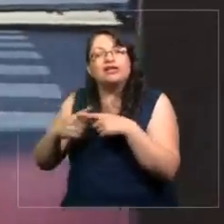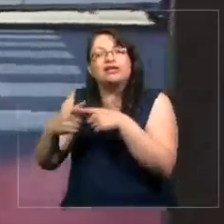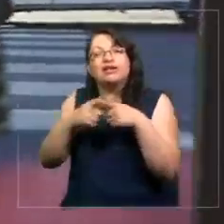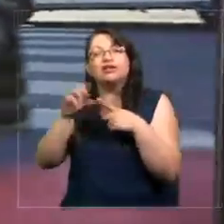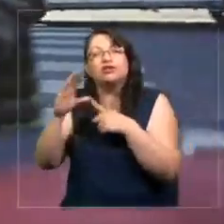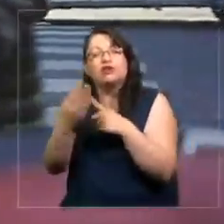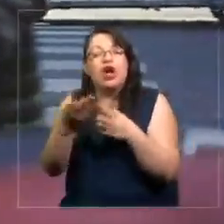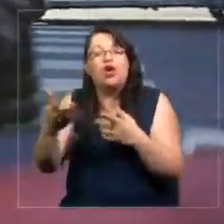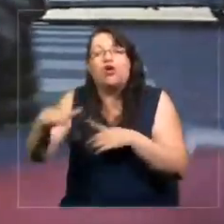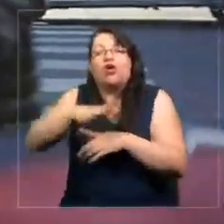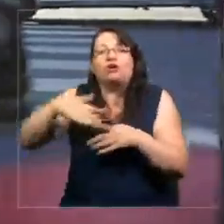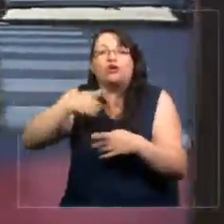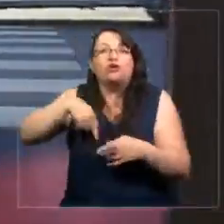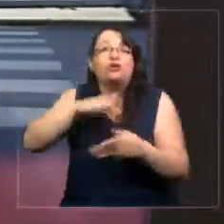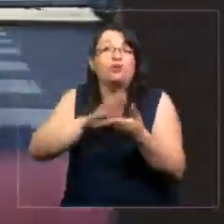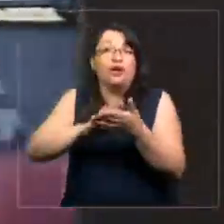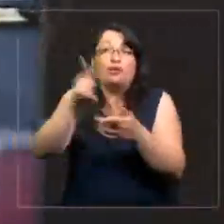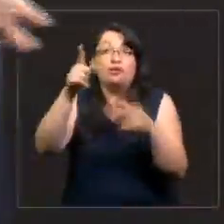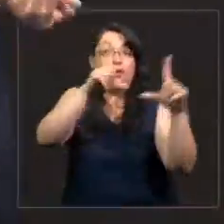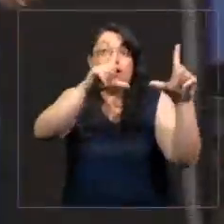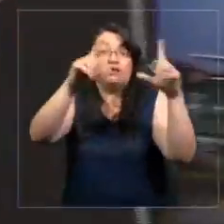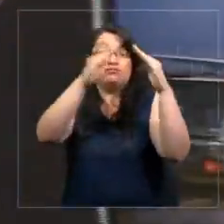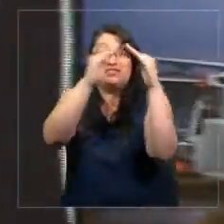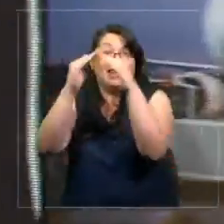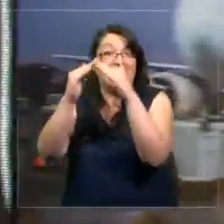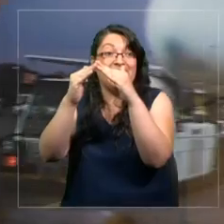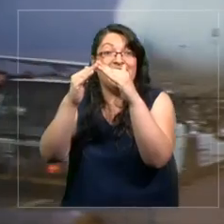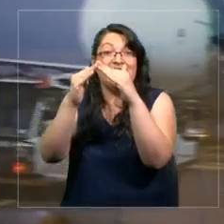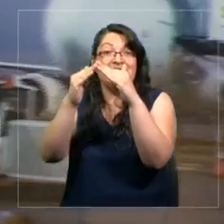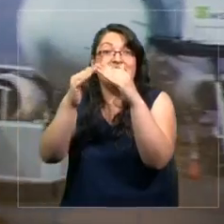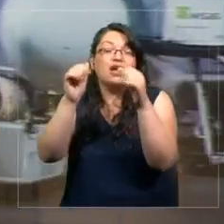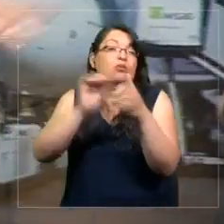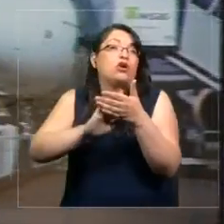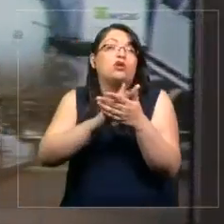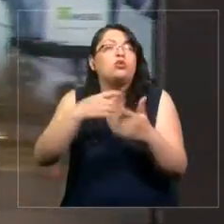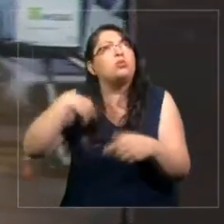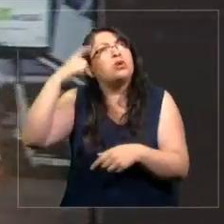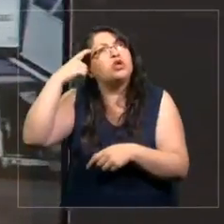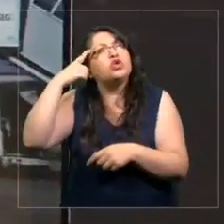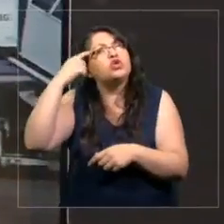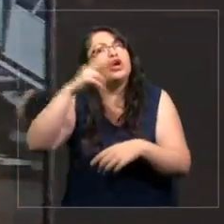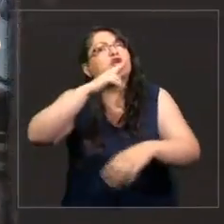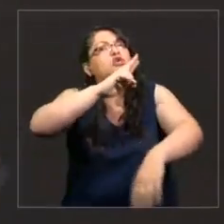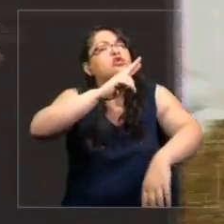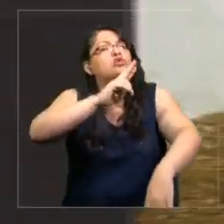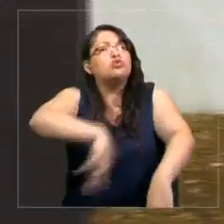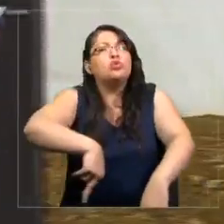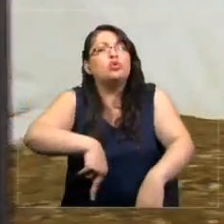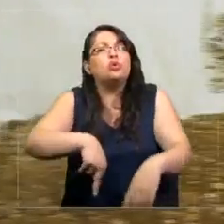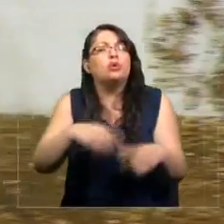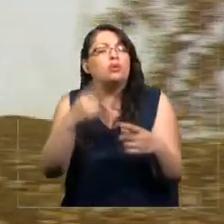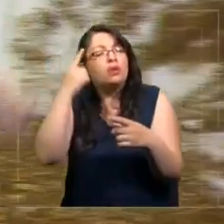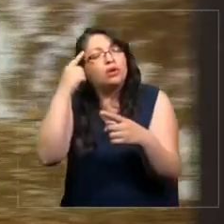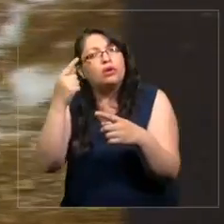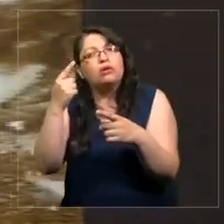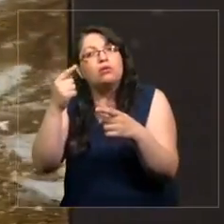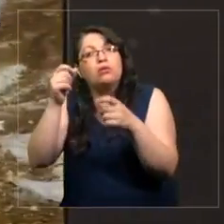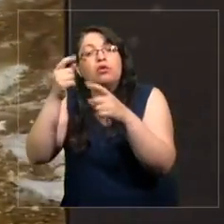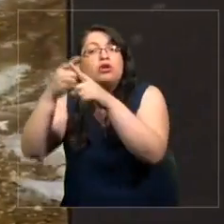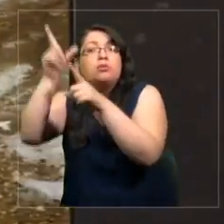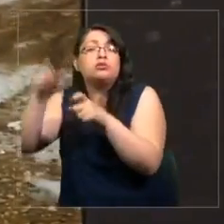estemos. Por ejemplo, en esta serie de casas que podrían ser, para mí, del sur chileno, pero quizás para otros, de otro lugar.